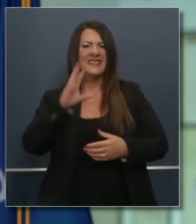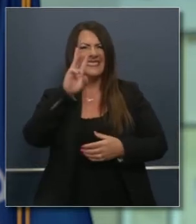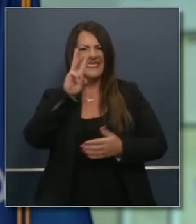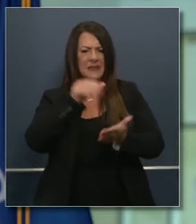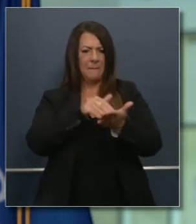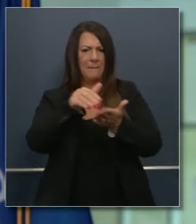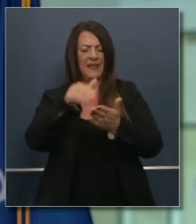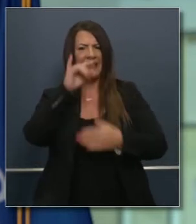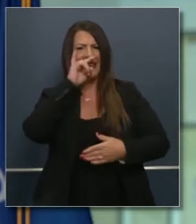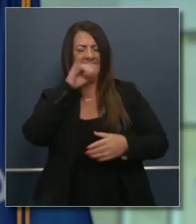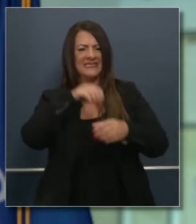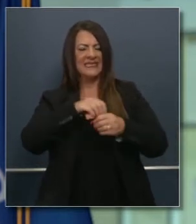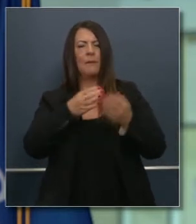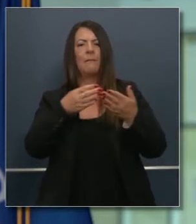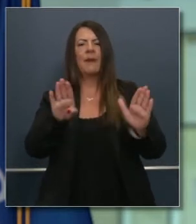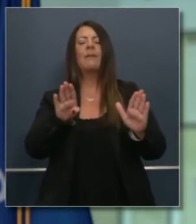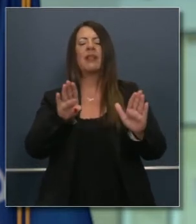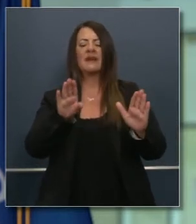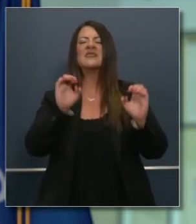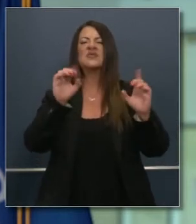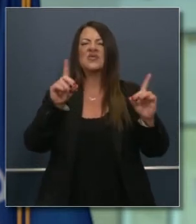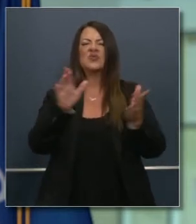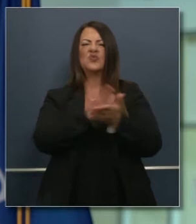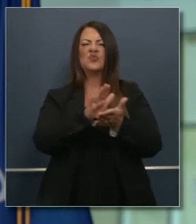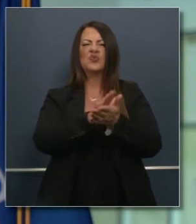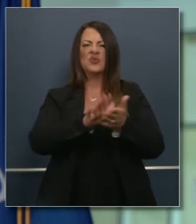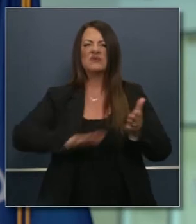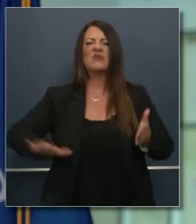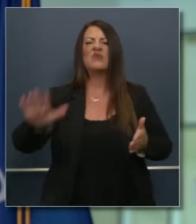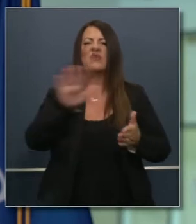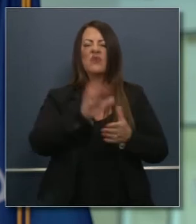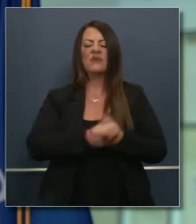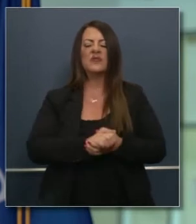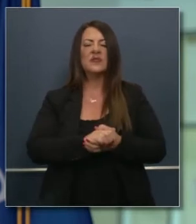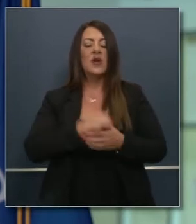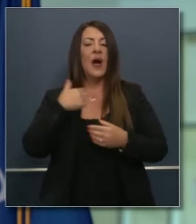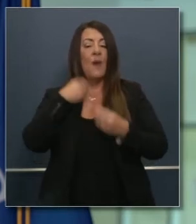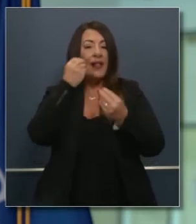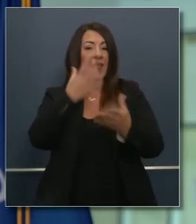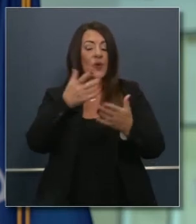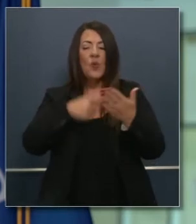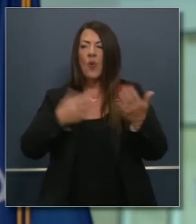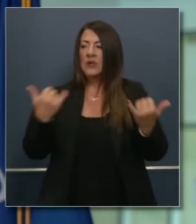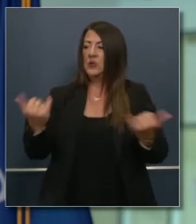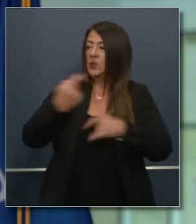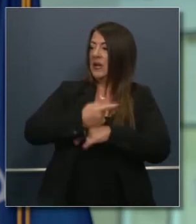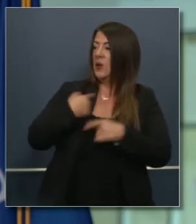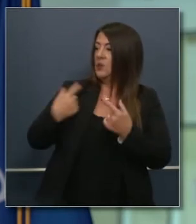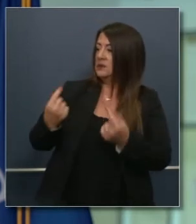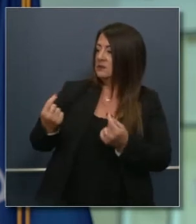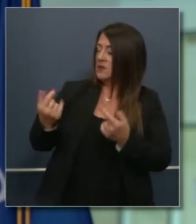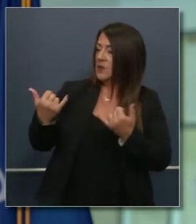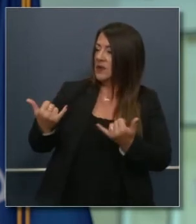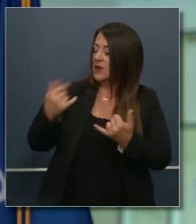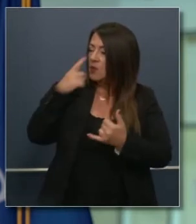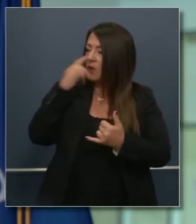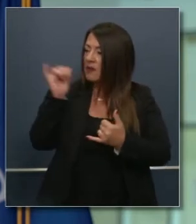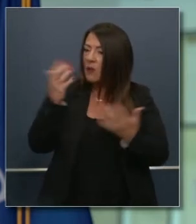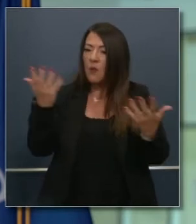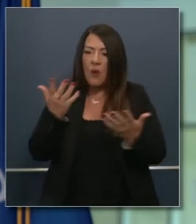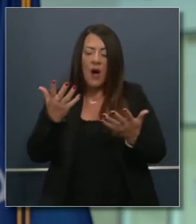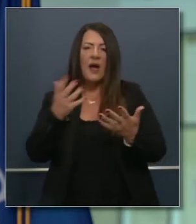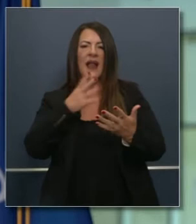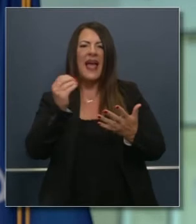seis millones de nuestros hijos en el sistema de educación pública. Quiero hablarles del progreso que tenemos hasta la fecha de hoy. ¿Qué